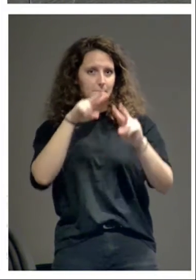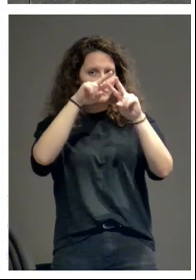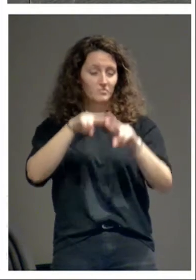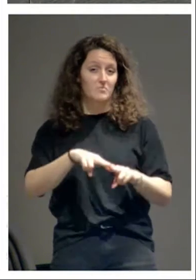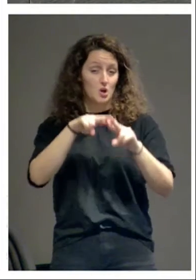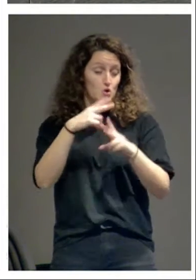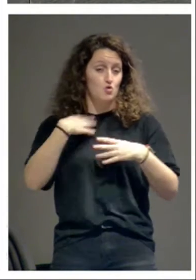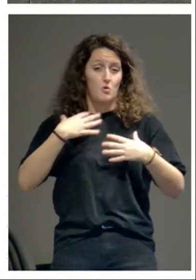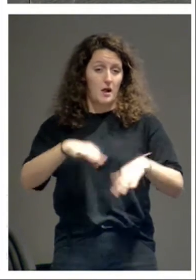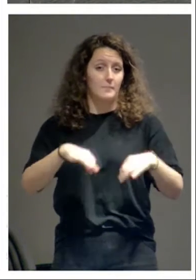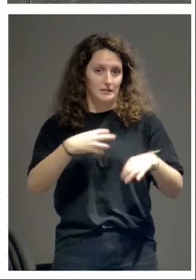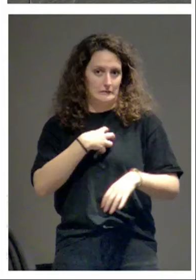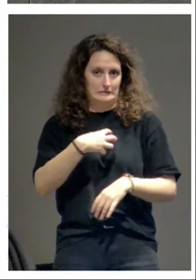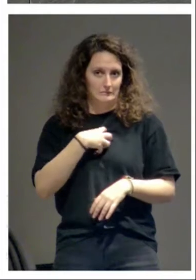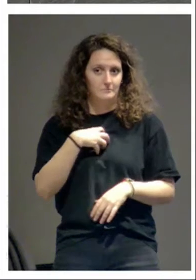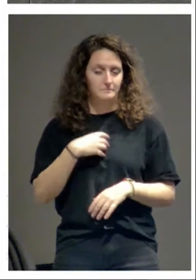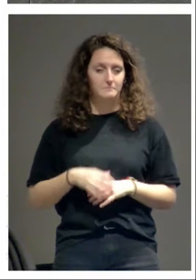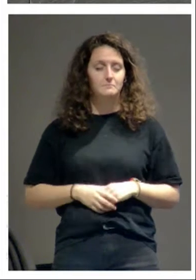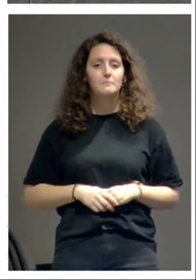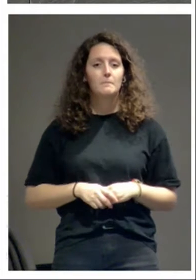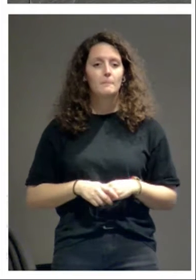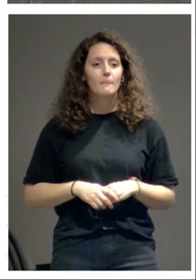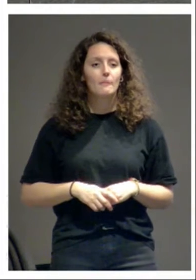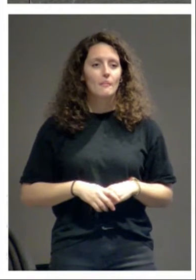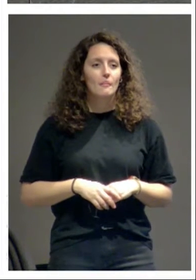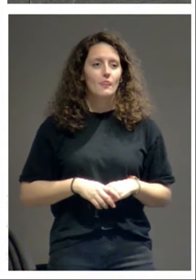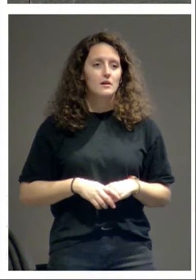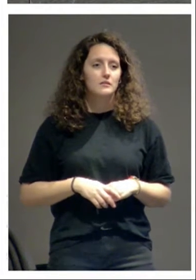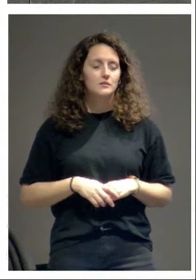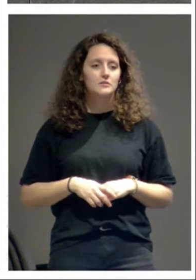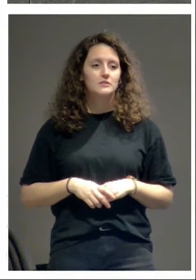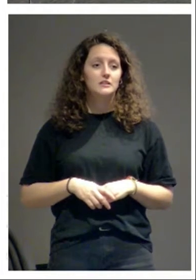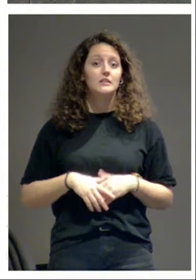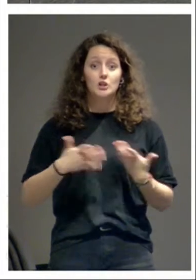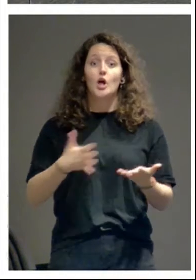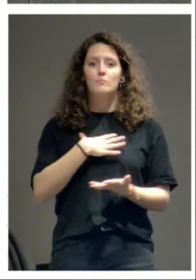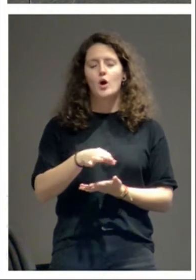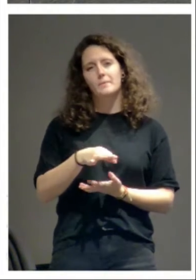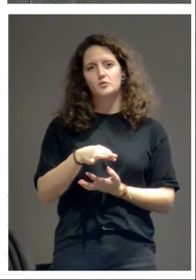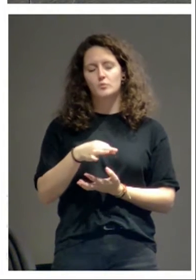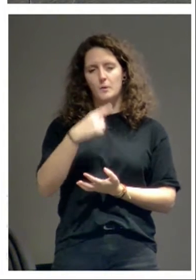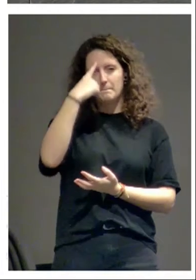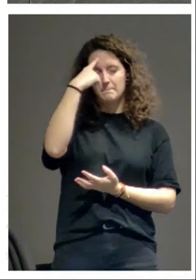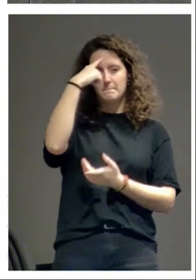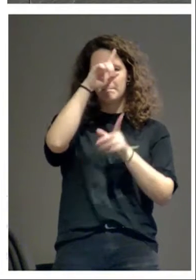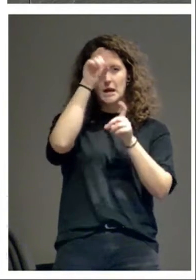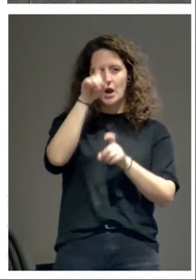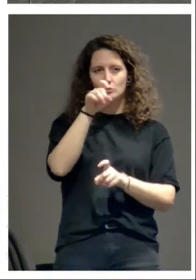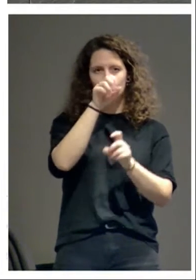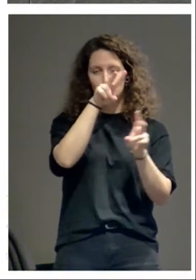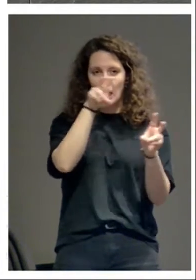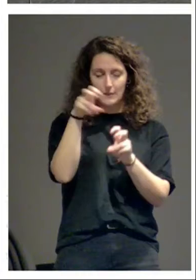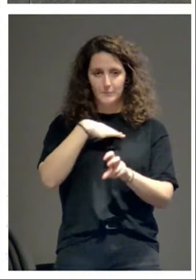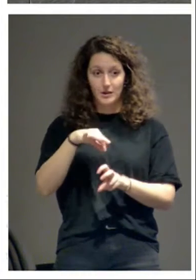podemos disfrutar. De tal modo que podemos hacernos nuevas preguntas. Y con esto